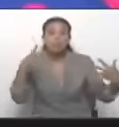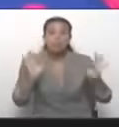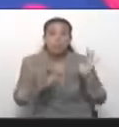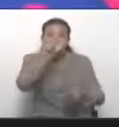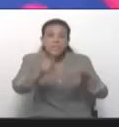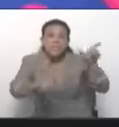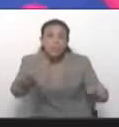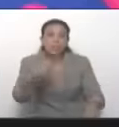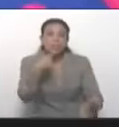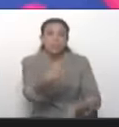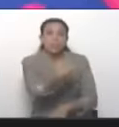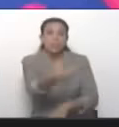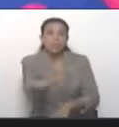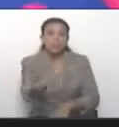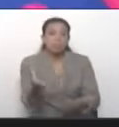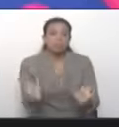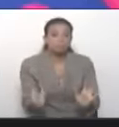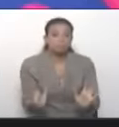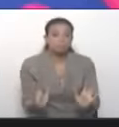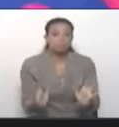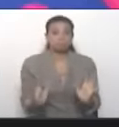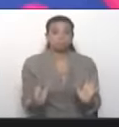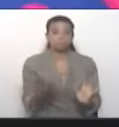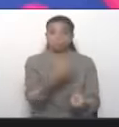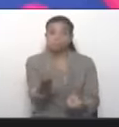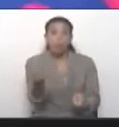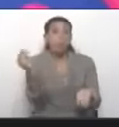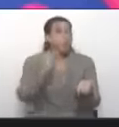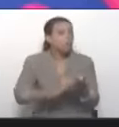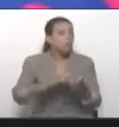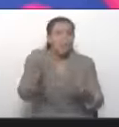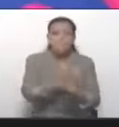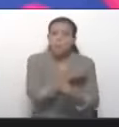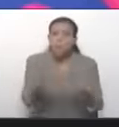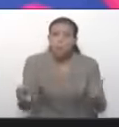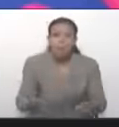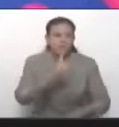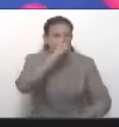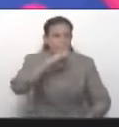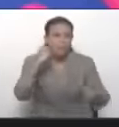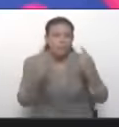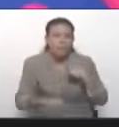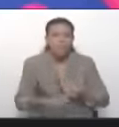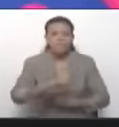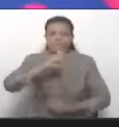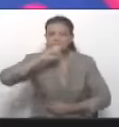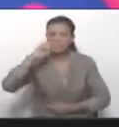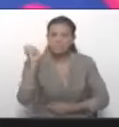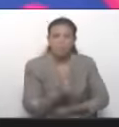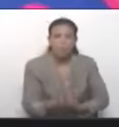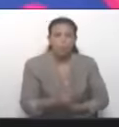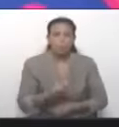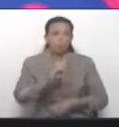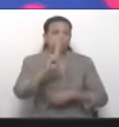venezolanas le dijeron no a la violencia, no al odio, no a la intolerancia.